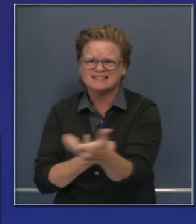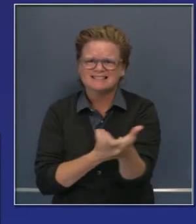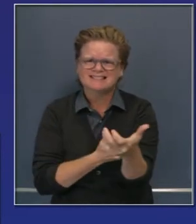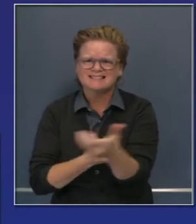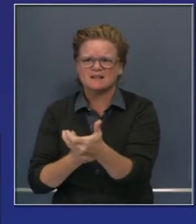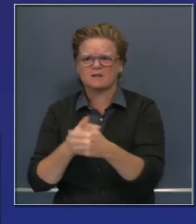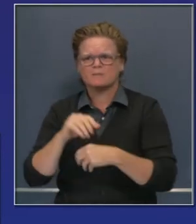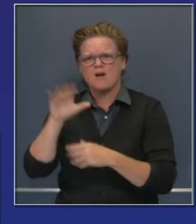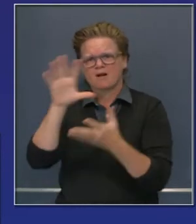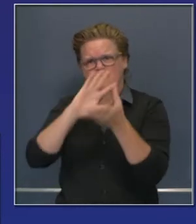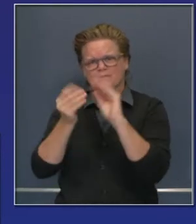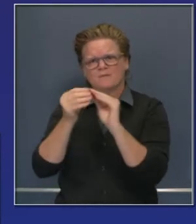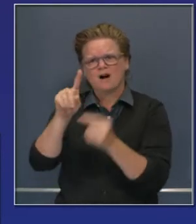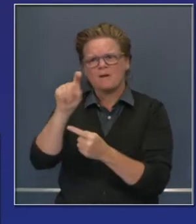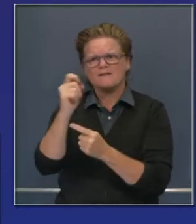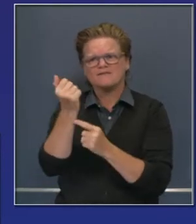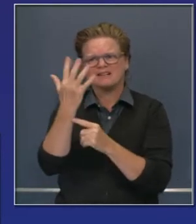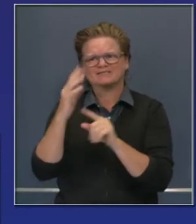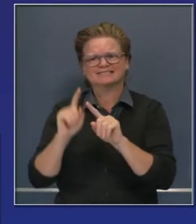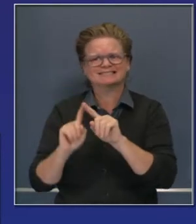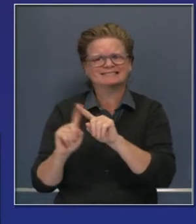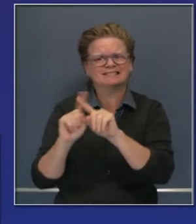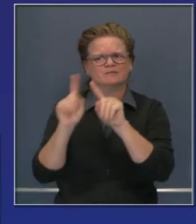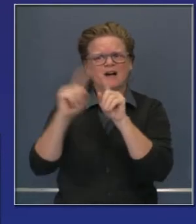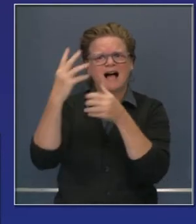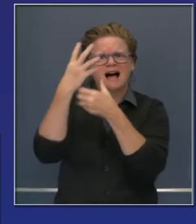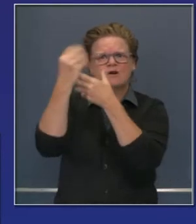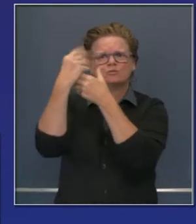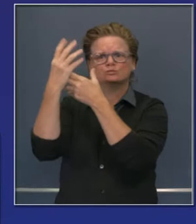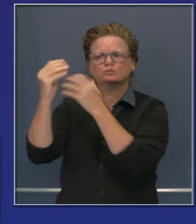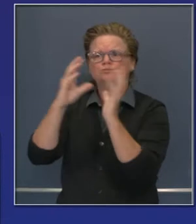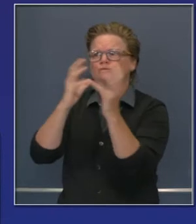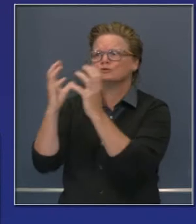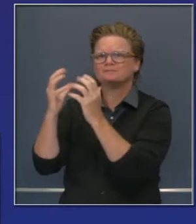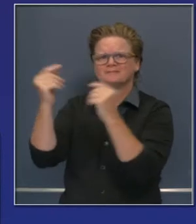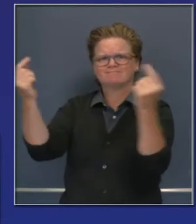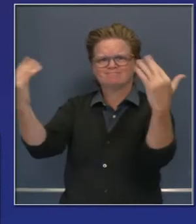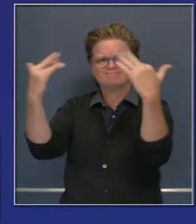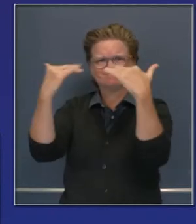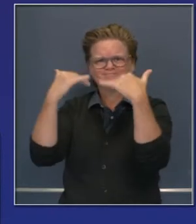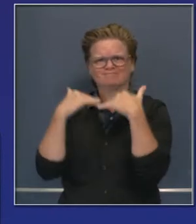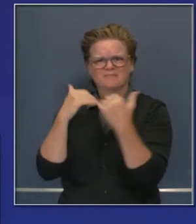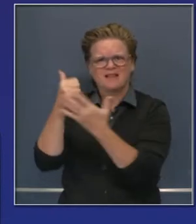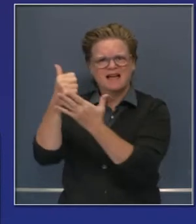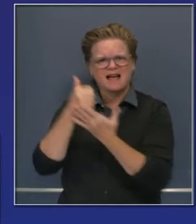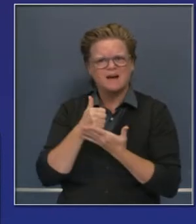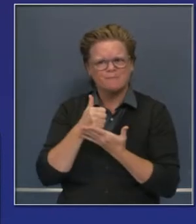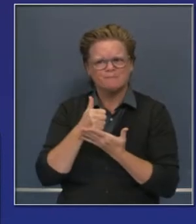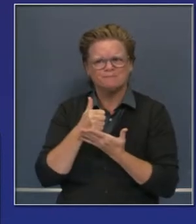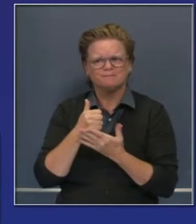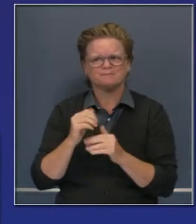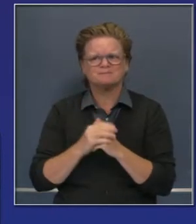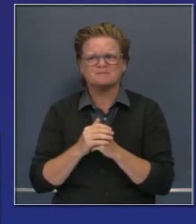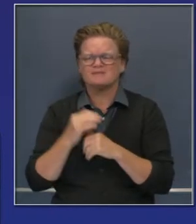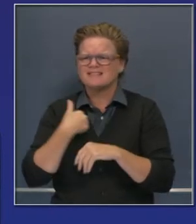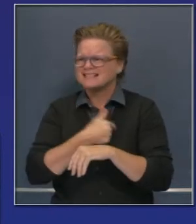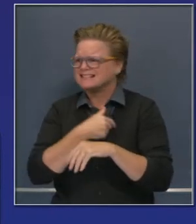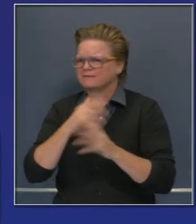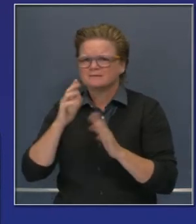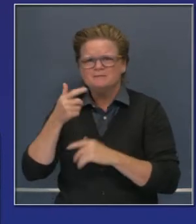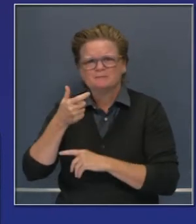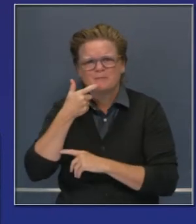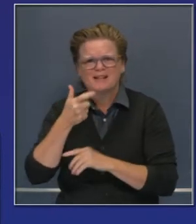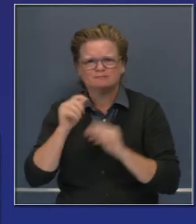15 estados participan de esta manera, ayudando a Cal Fire y la Guardia Nacional, dedicando